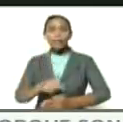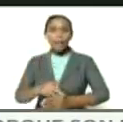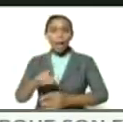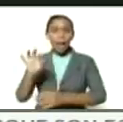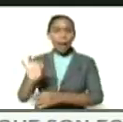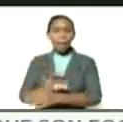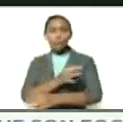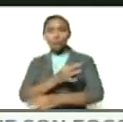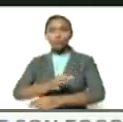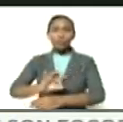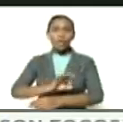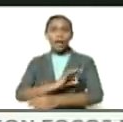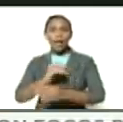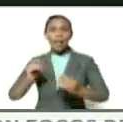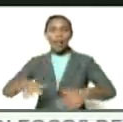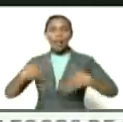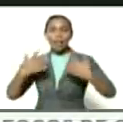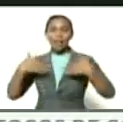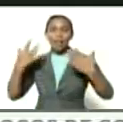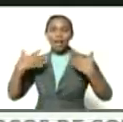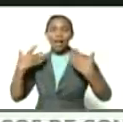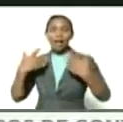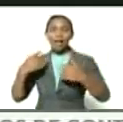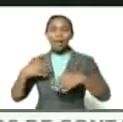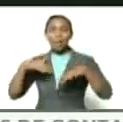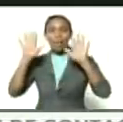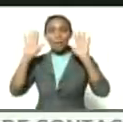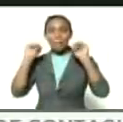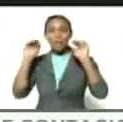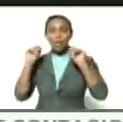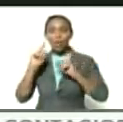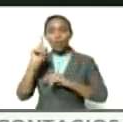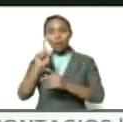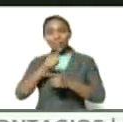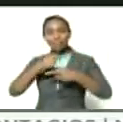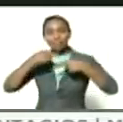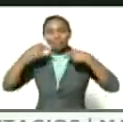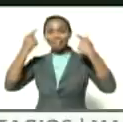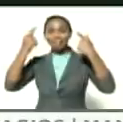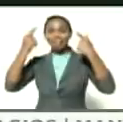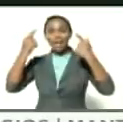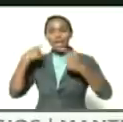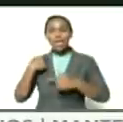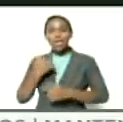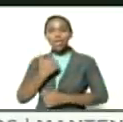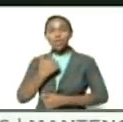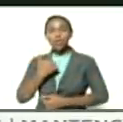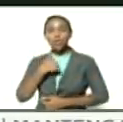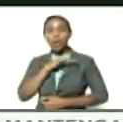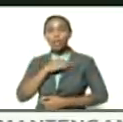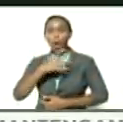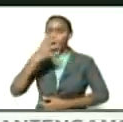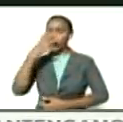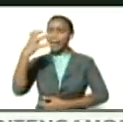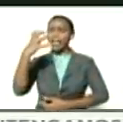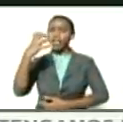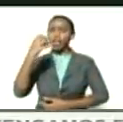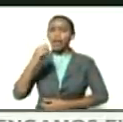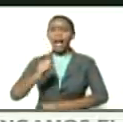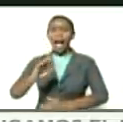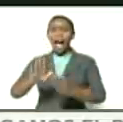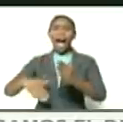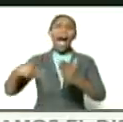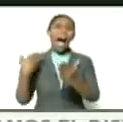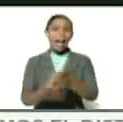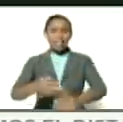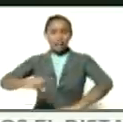música y la alegría y me despido con una sonrisa y con nuestro grito de guerra hasta